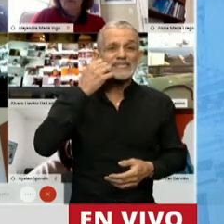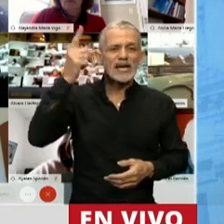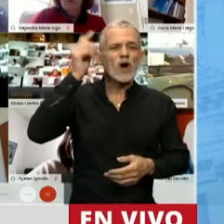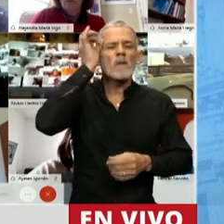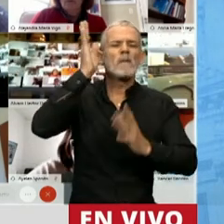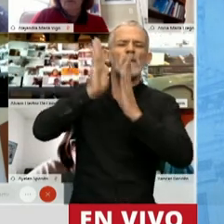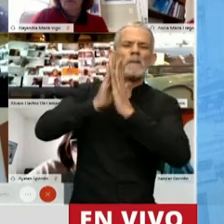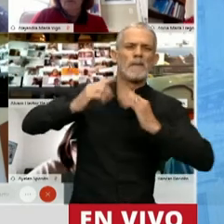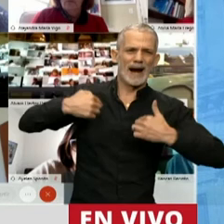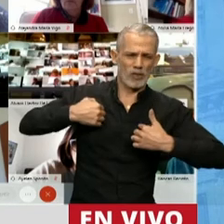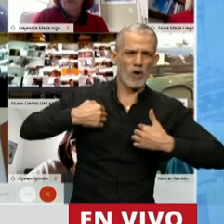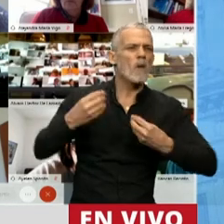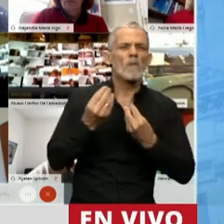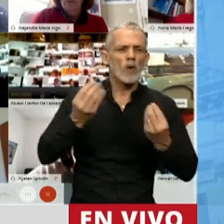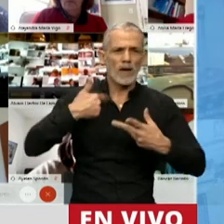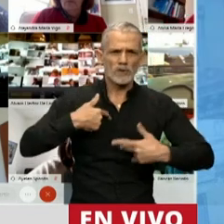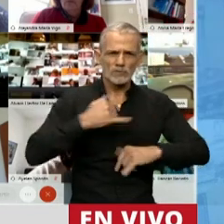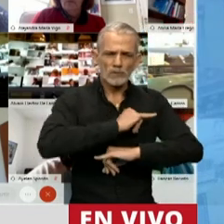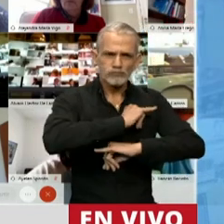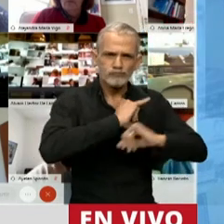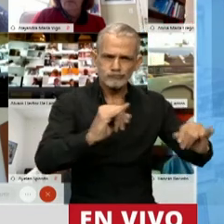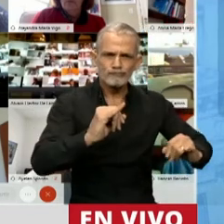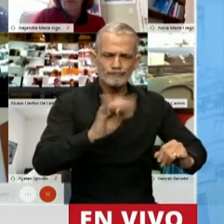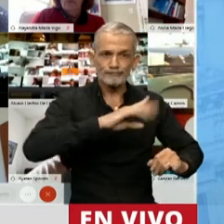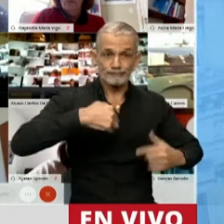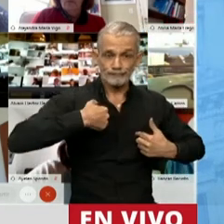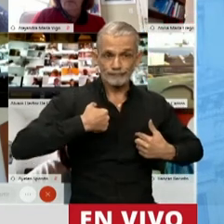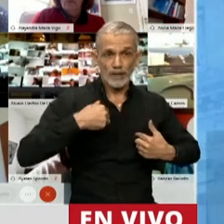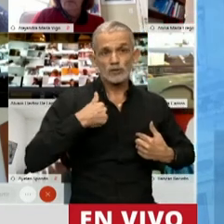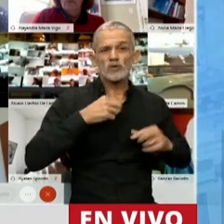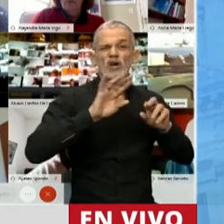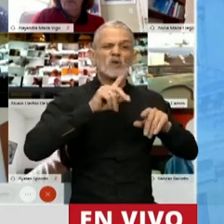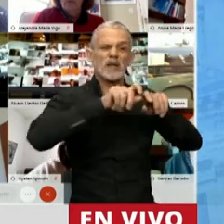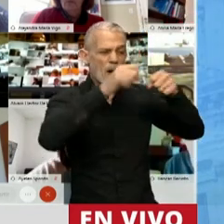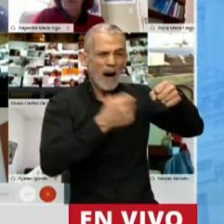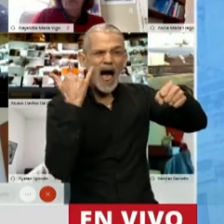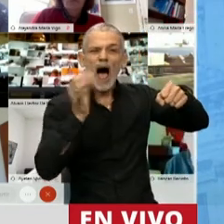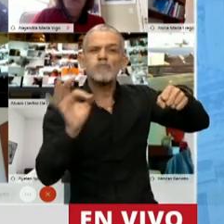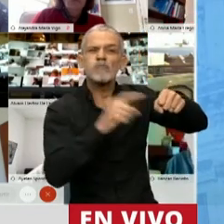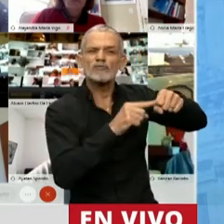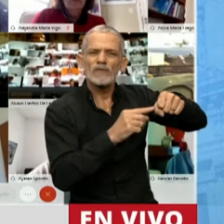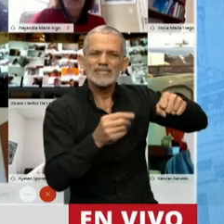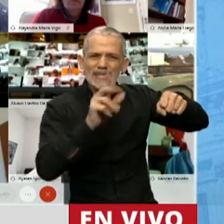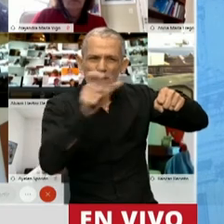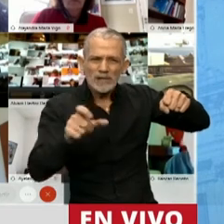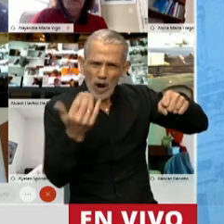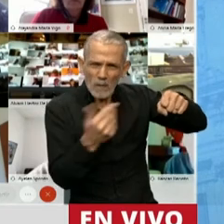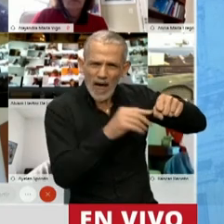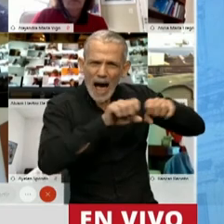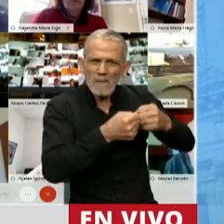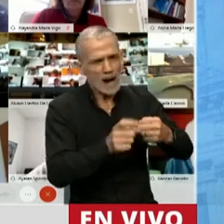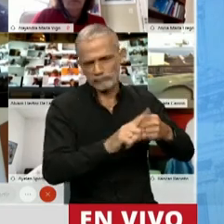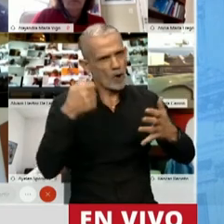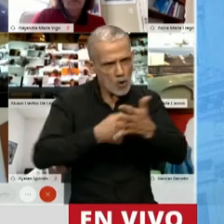perdóname por decirles No solo de pan vive el hombre y no luchar con todo